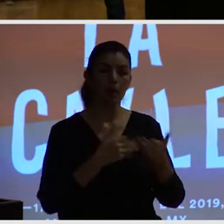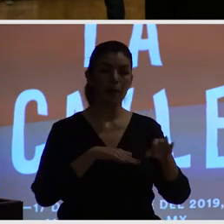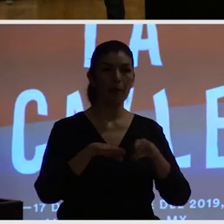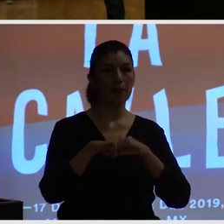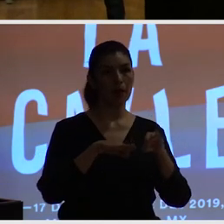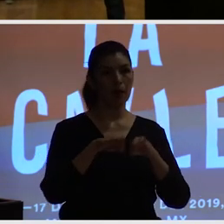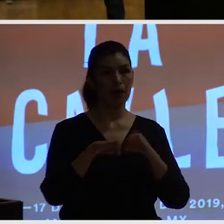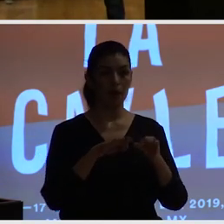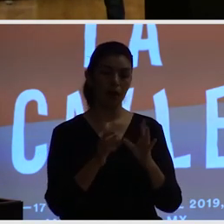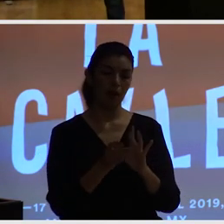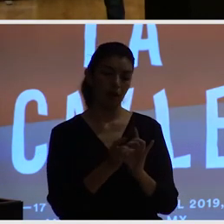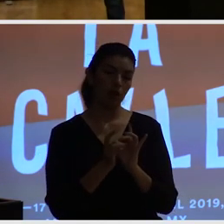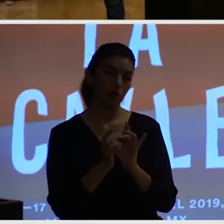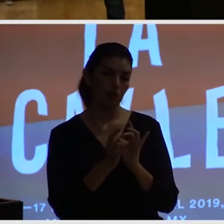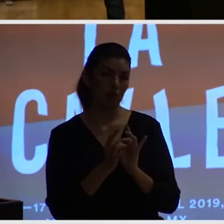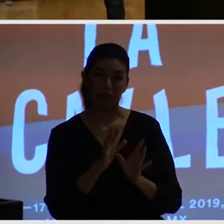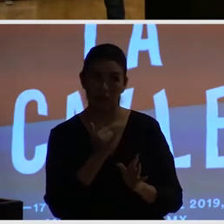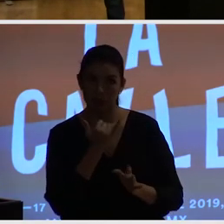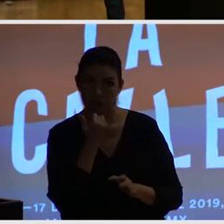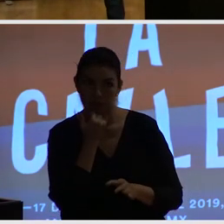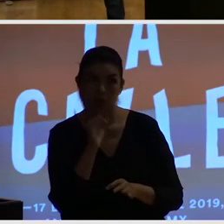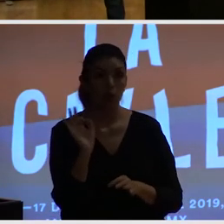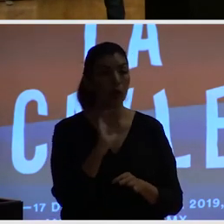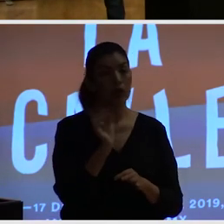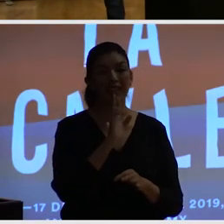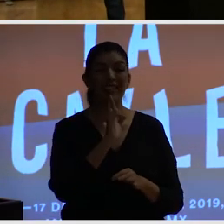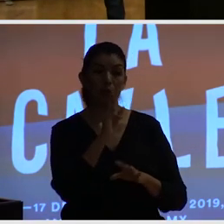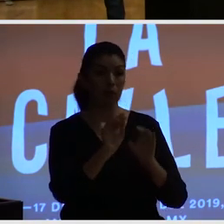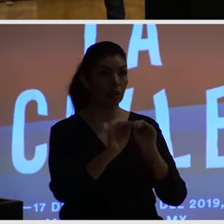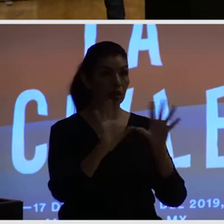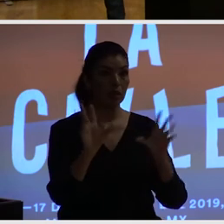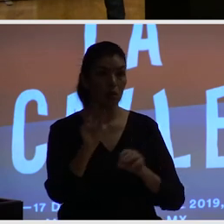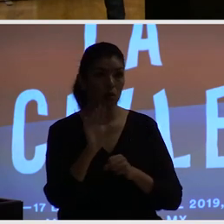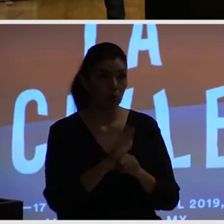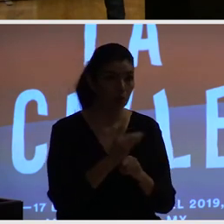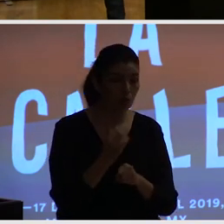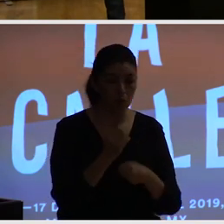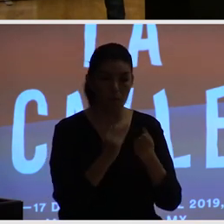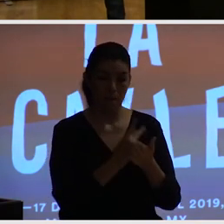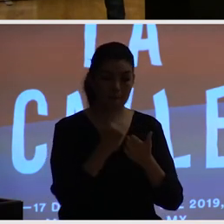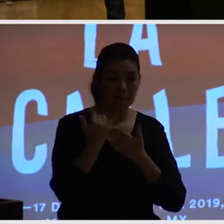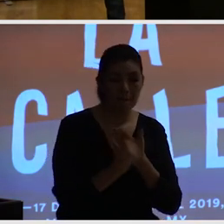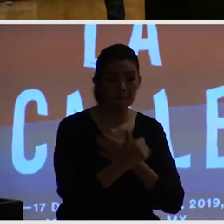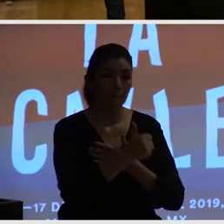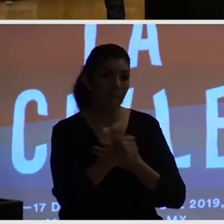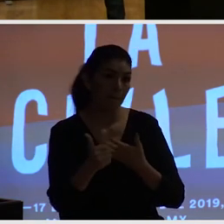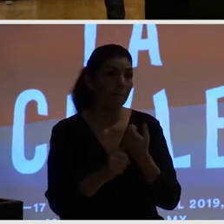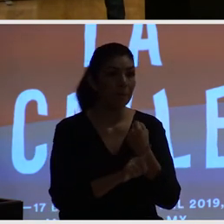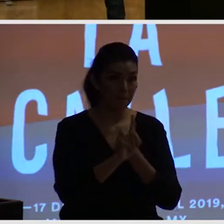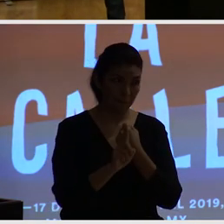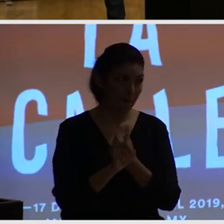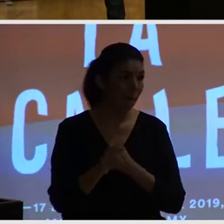trabajar con ellos no tengo una respuesta muy clara cada proyecto es una lucha pero pensamos que añadirle la base de datos hace esta lucha más fácil